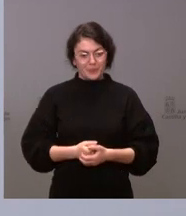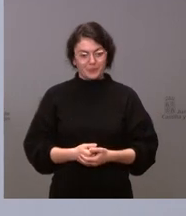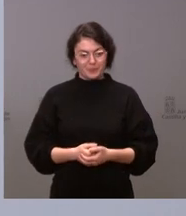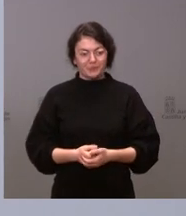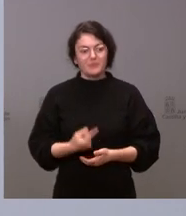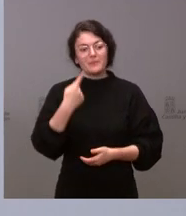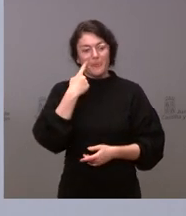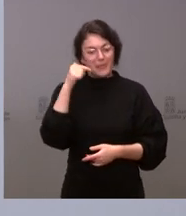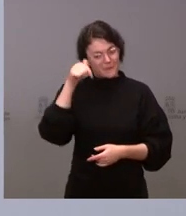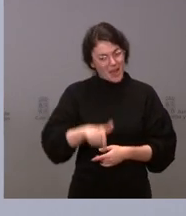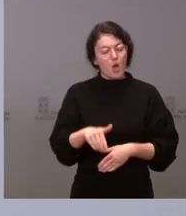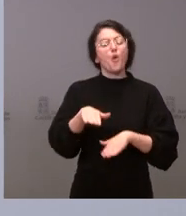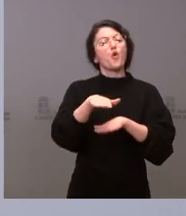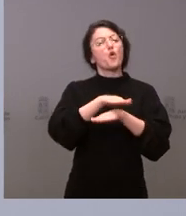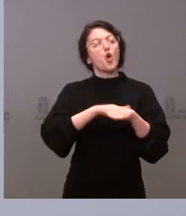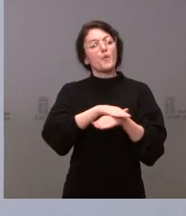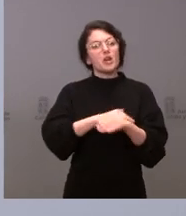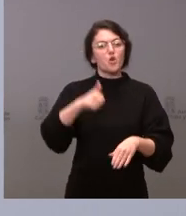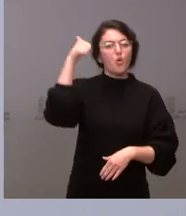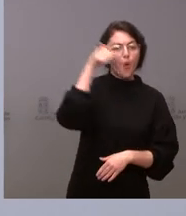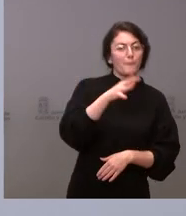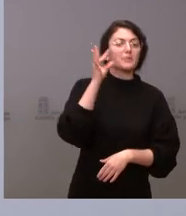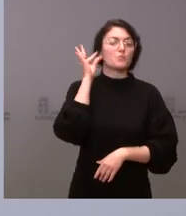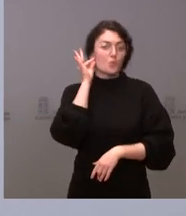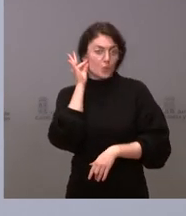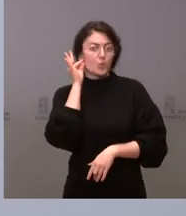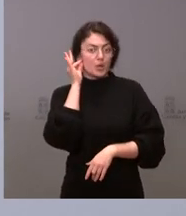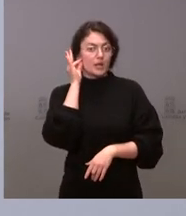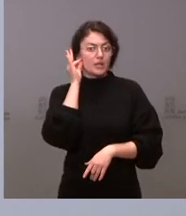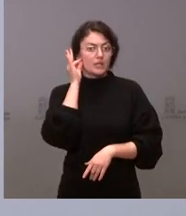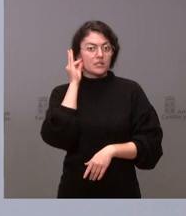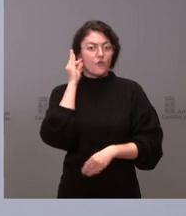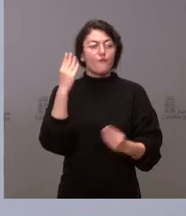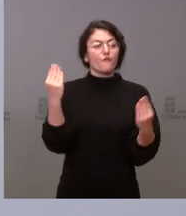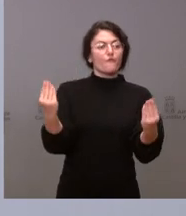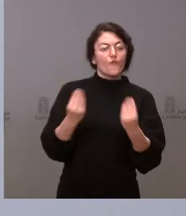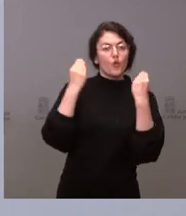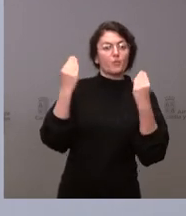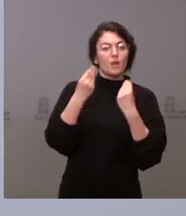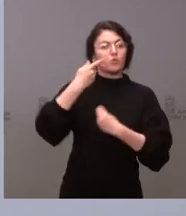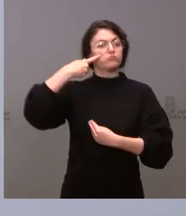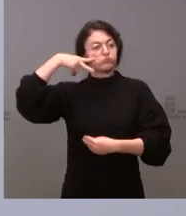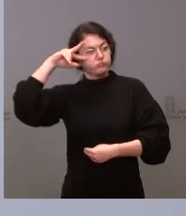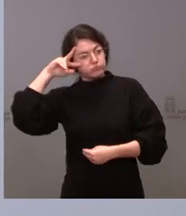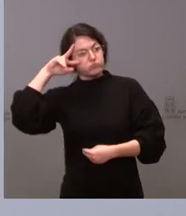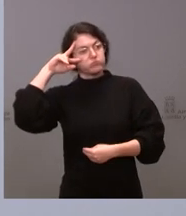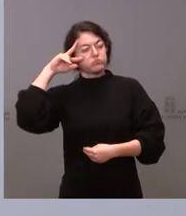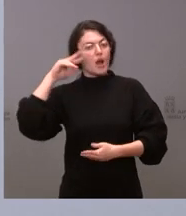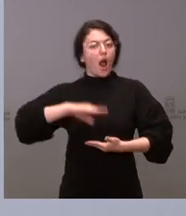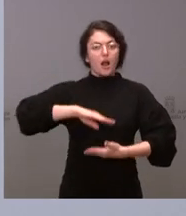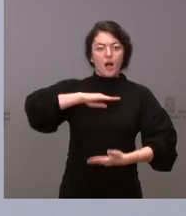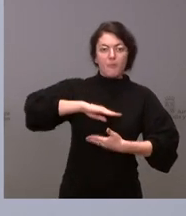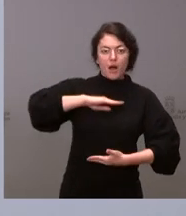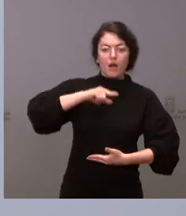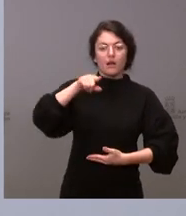aquí hay un Gobierno de hombres y de mujeres formados, con experiencia, capaces, que van a